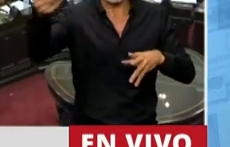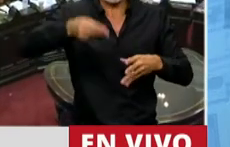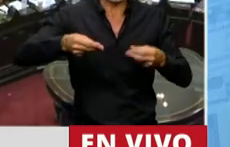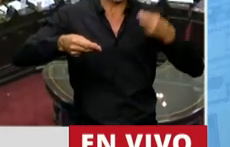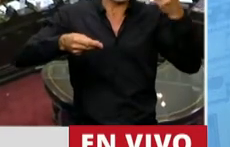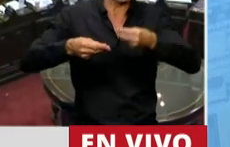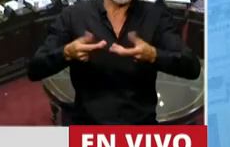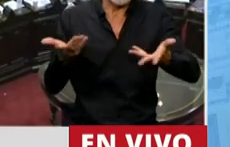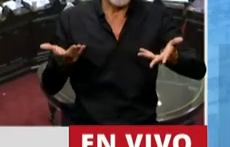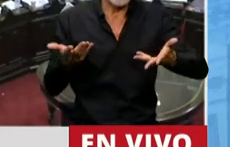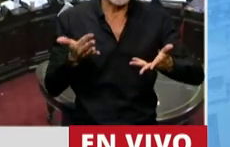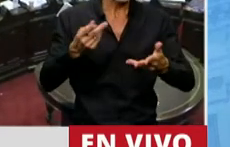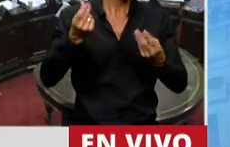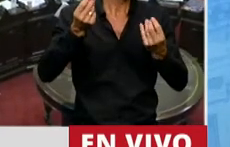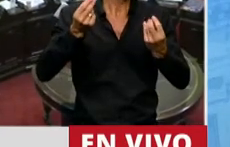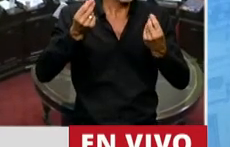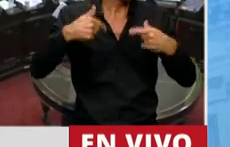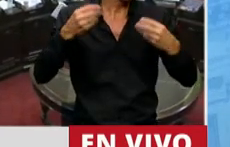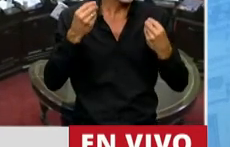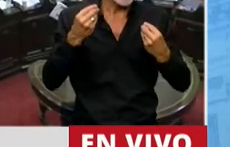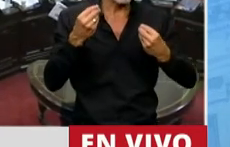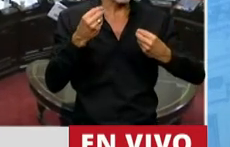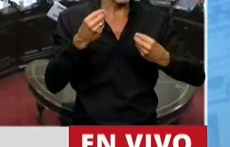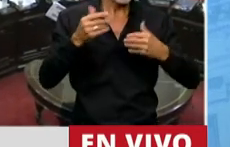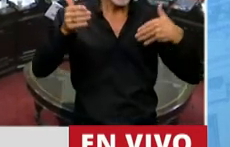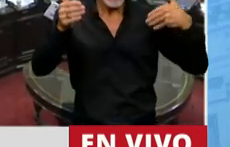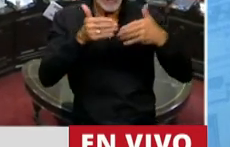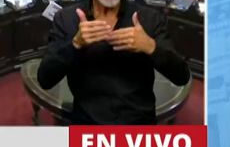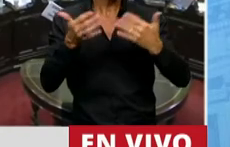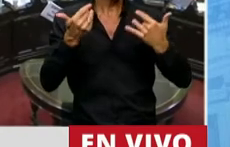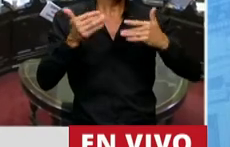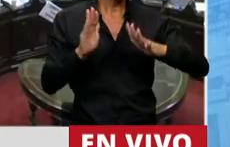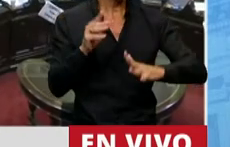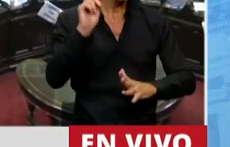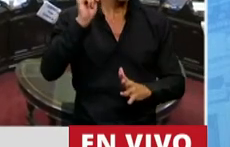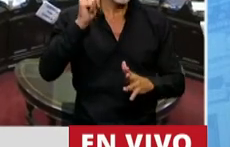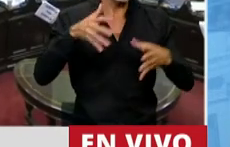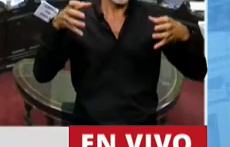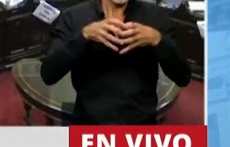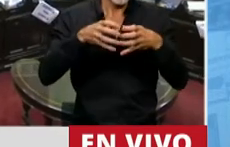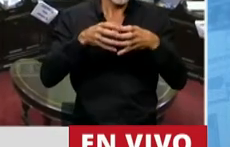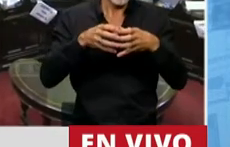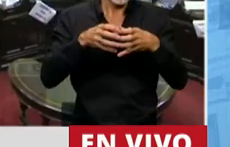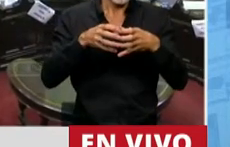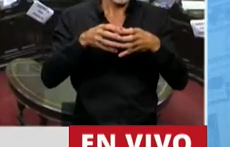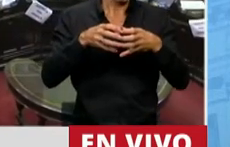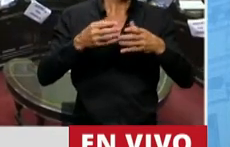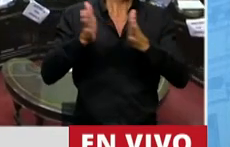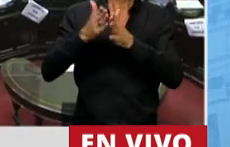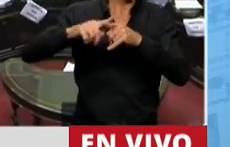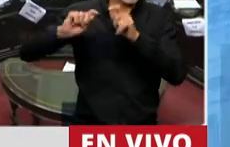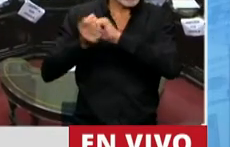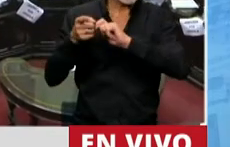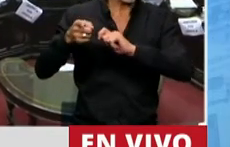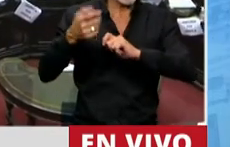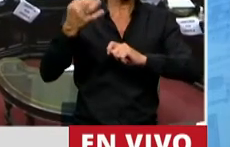una valoración muy especial del acercamiento que pudo hacer el bloque de Juntos por el